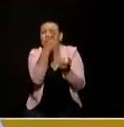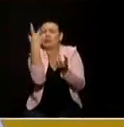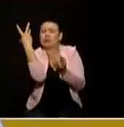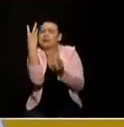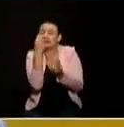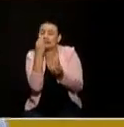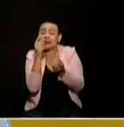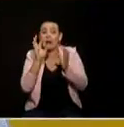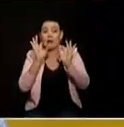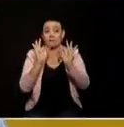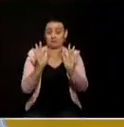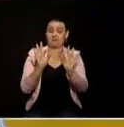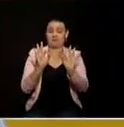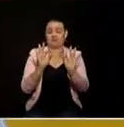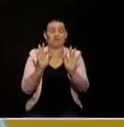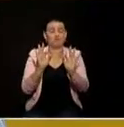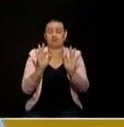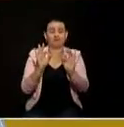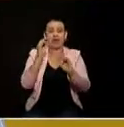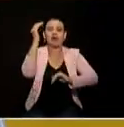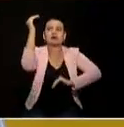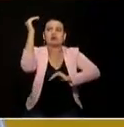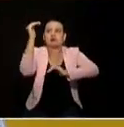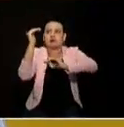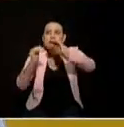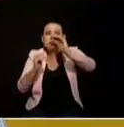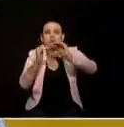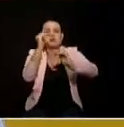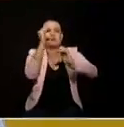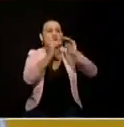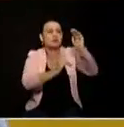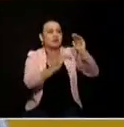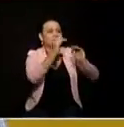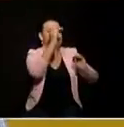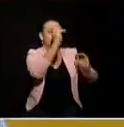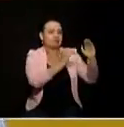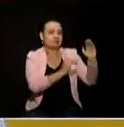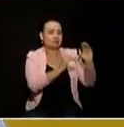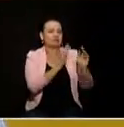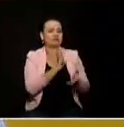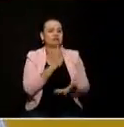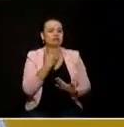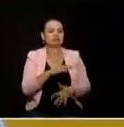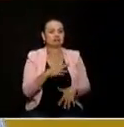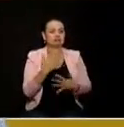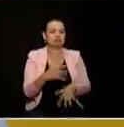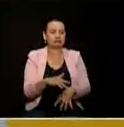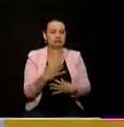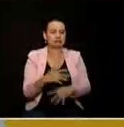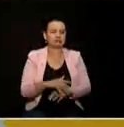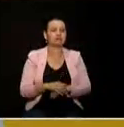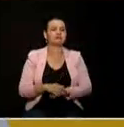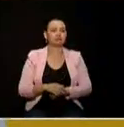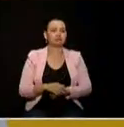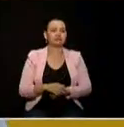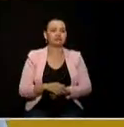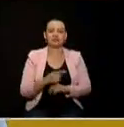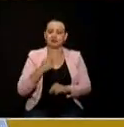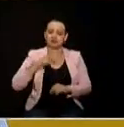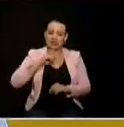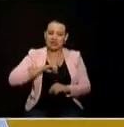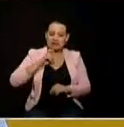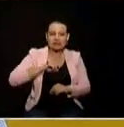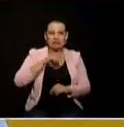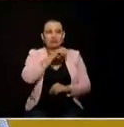tienen tremendas diferencias en las características en este momento nosotros tenemos que superar esas